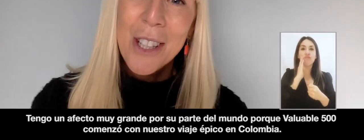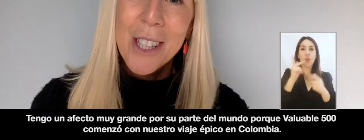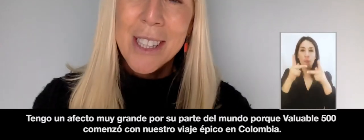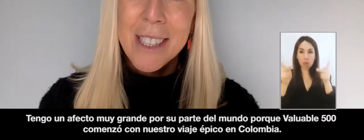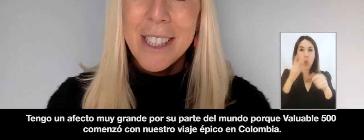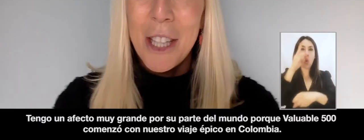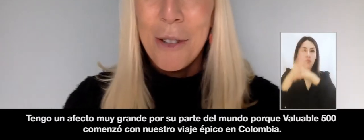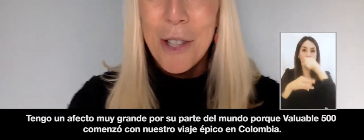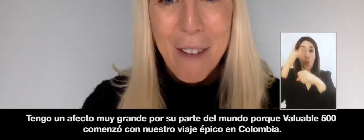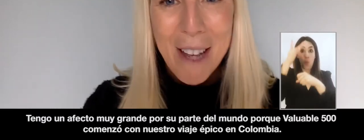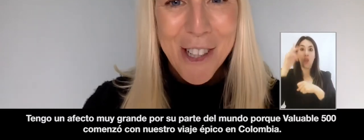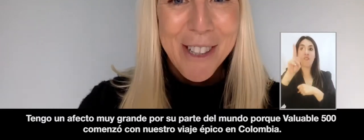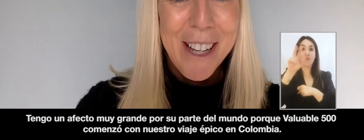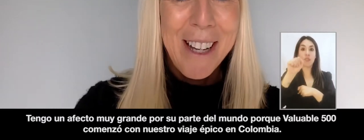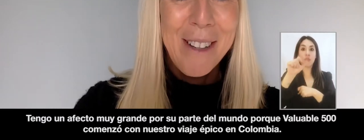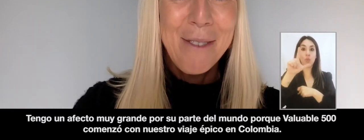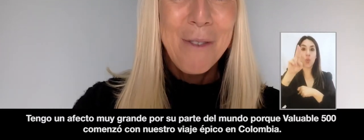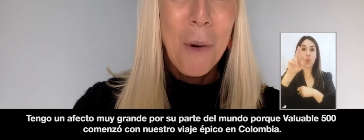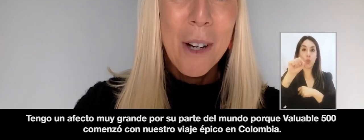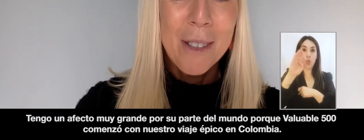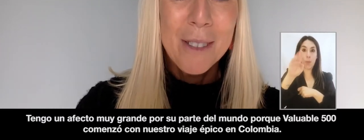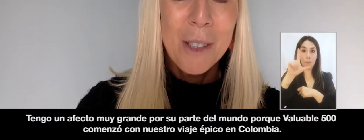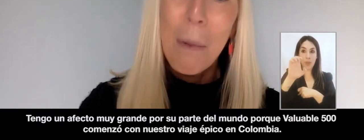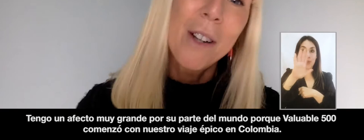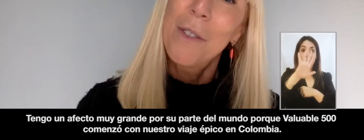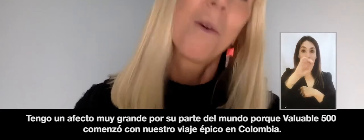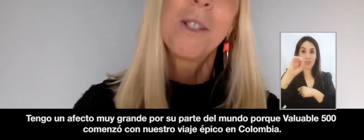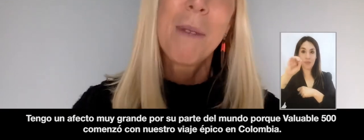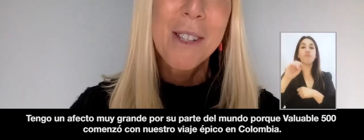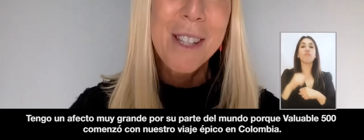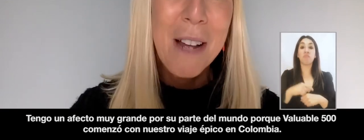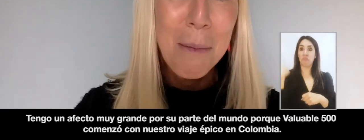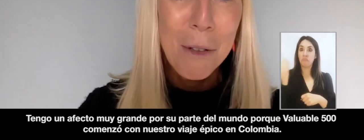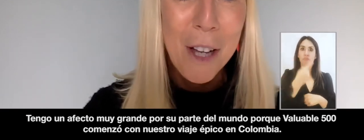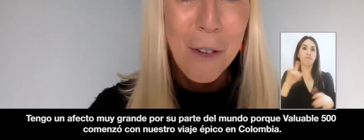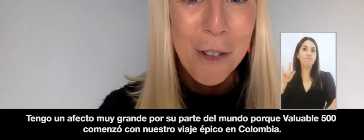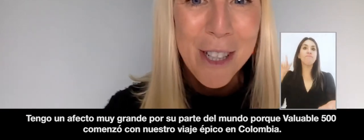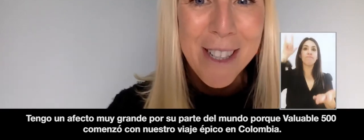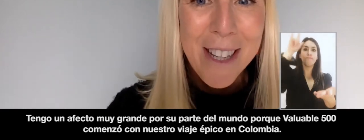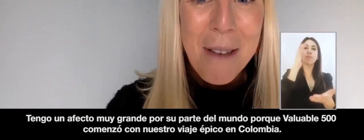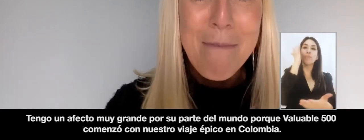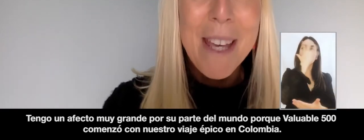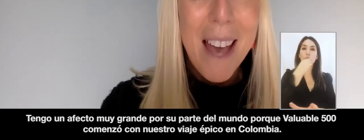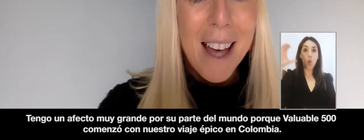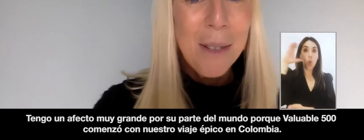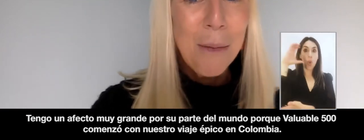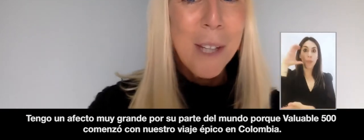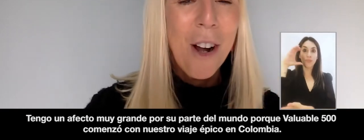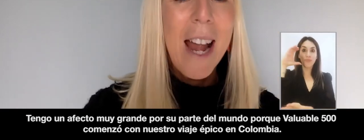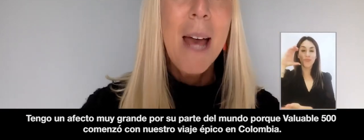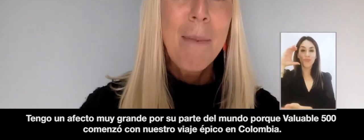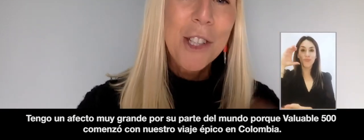huge affection for your part of the world because the Valuable 500 began